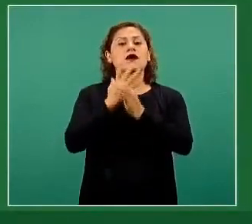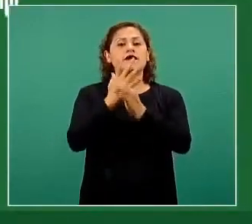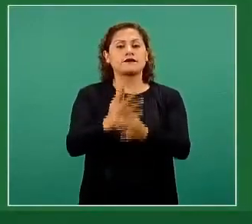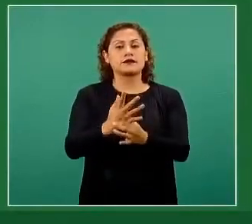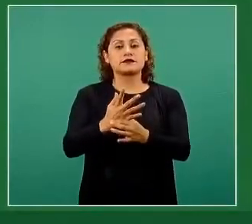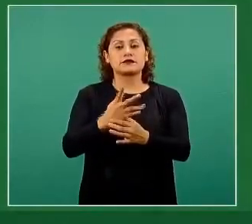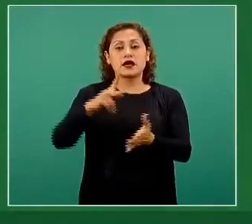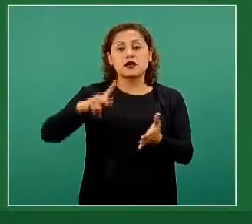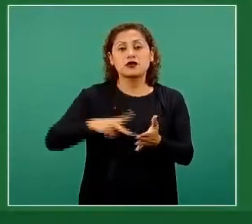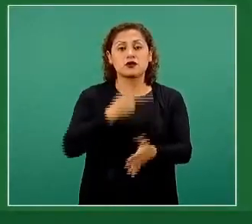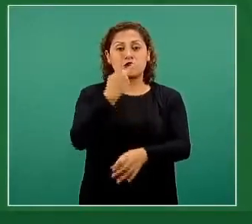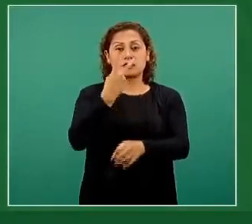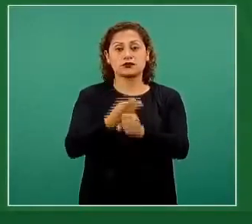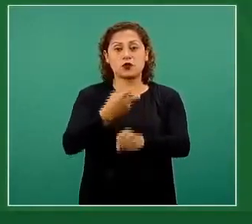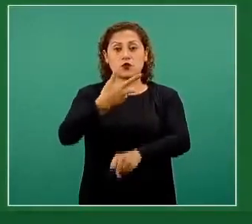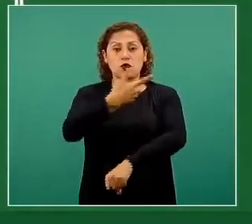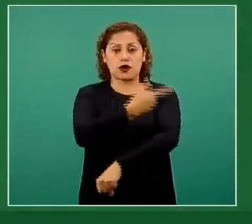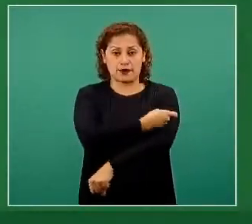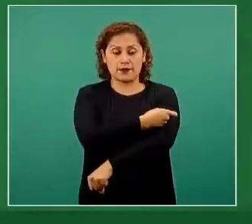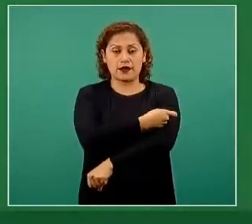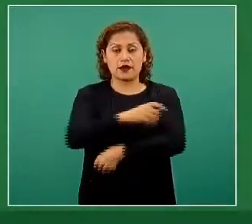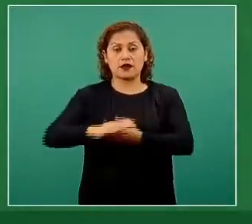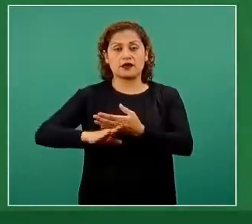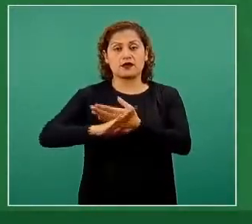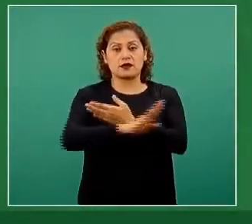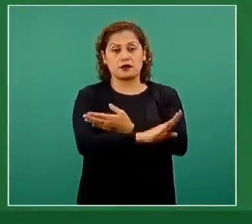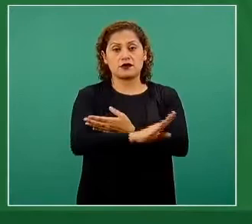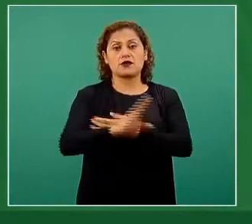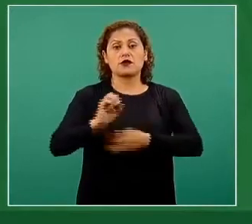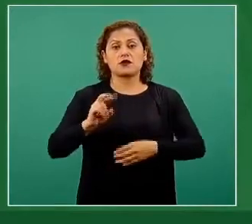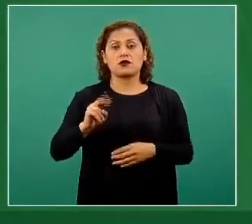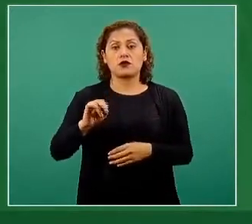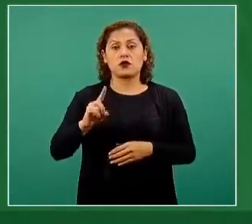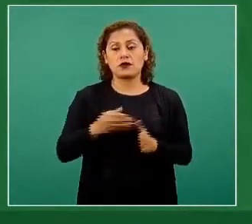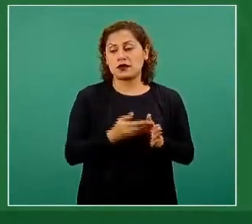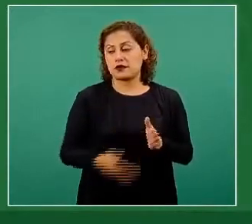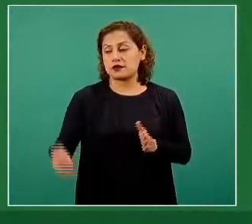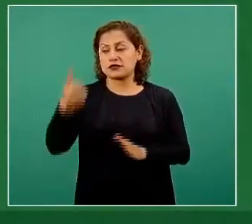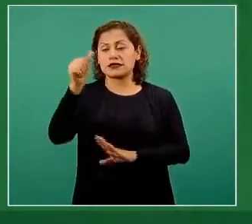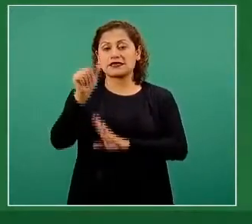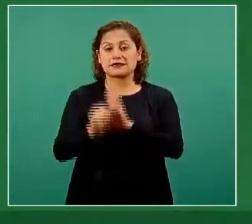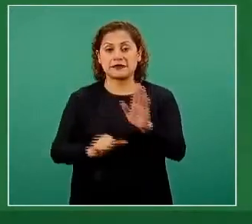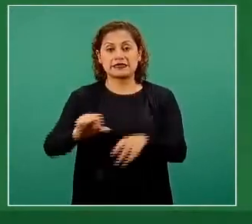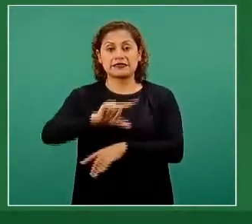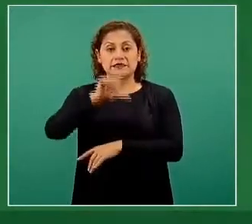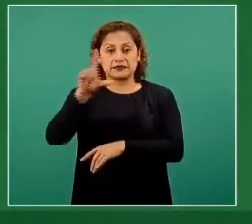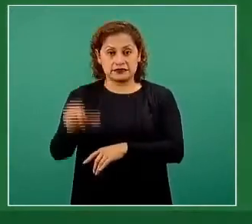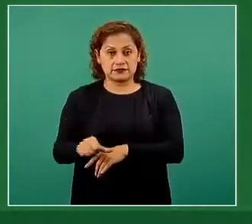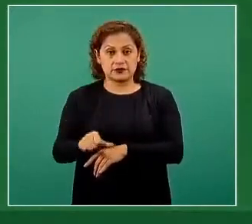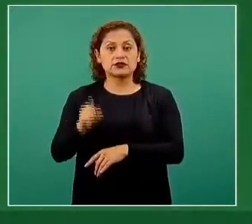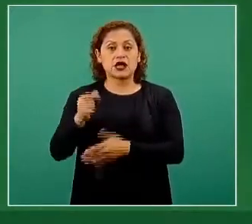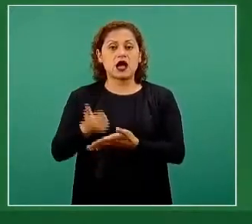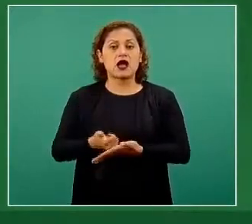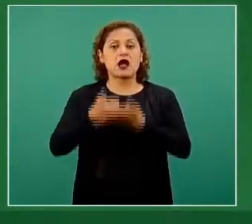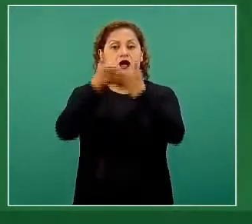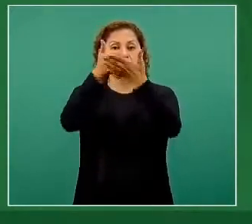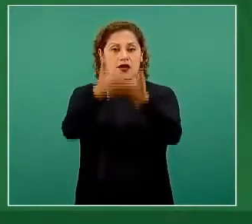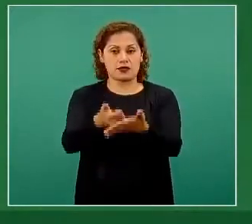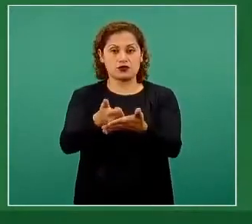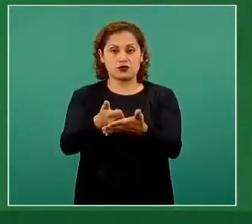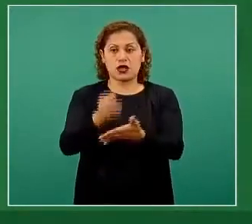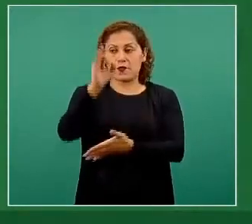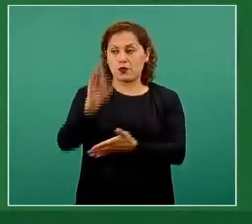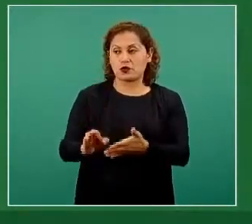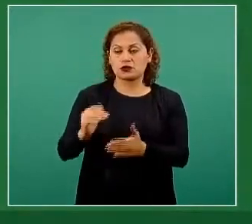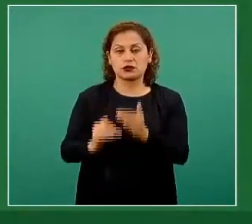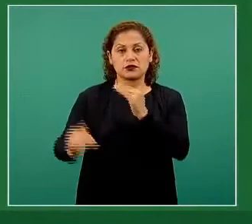dosis de refuerzo de su vacuna contra el COVID seis meses después de su aplicación inicial puede ayudar a mejorar su